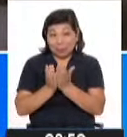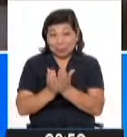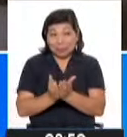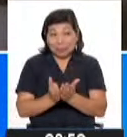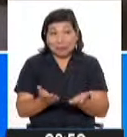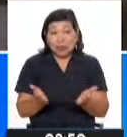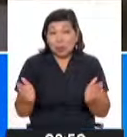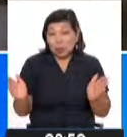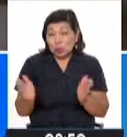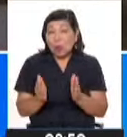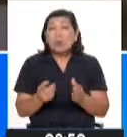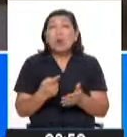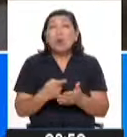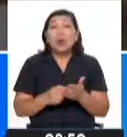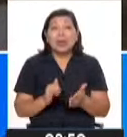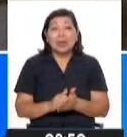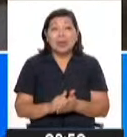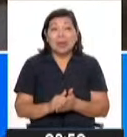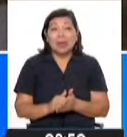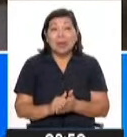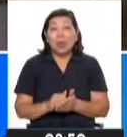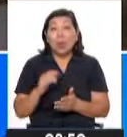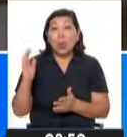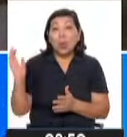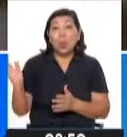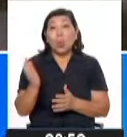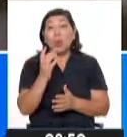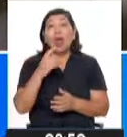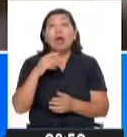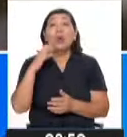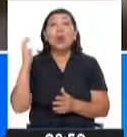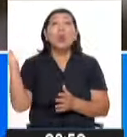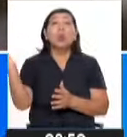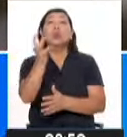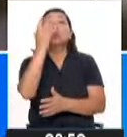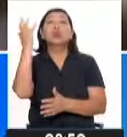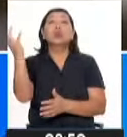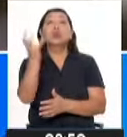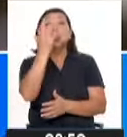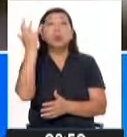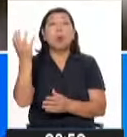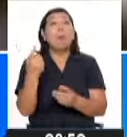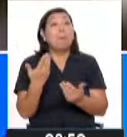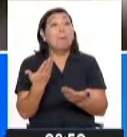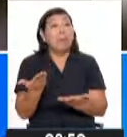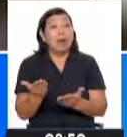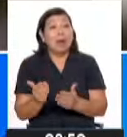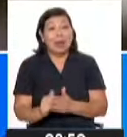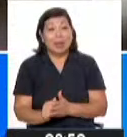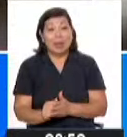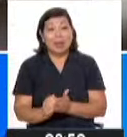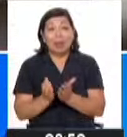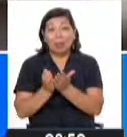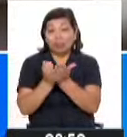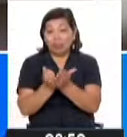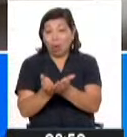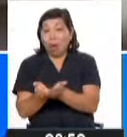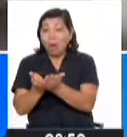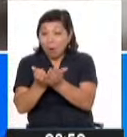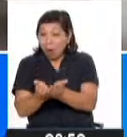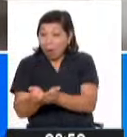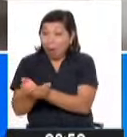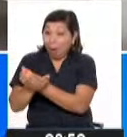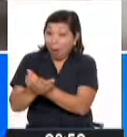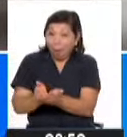embarcaciones pequeñas, porque son vientos que giran a cierta velocidad y podría provocar el volcado de